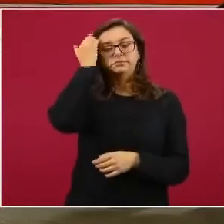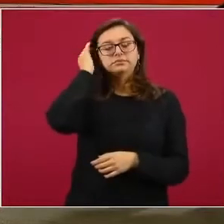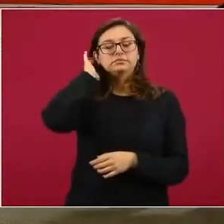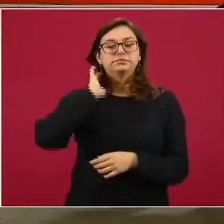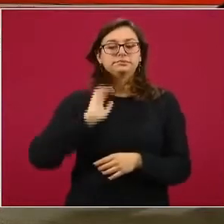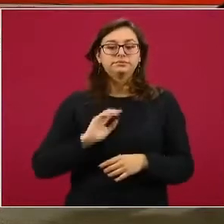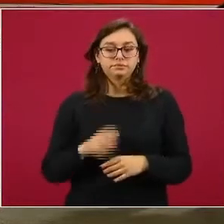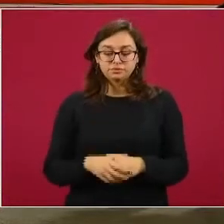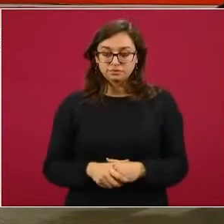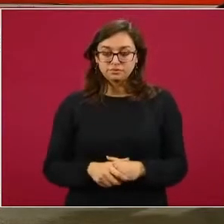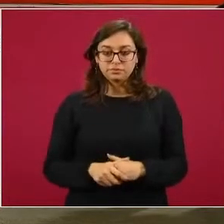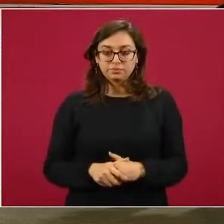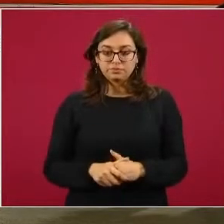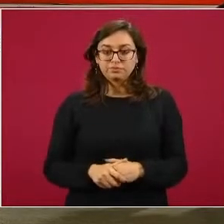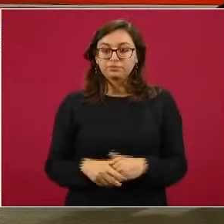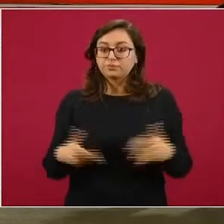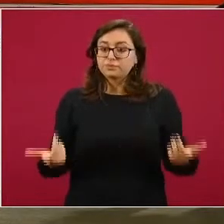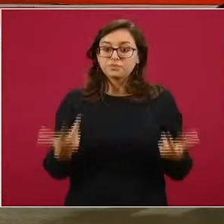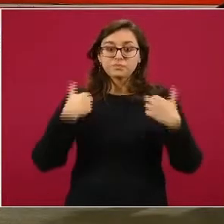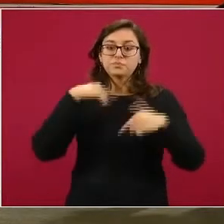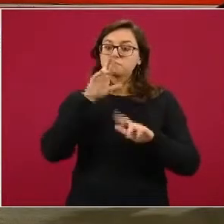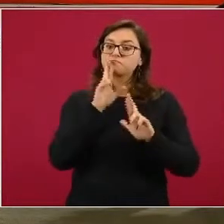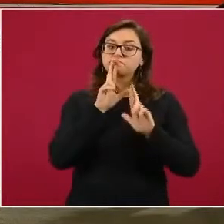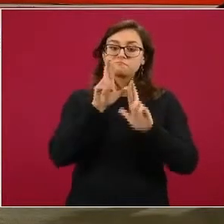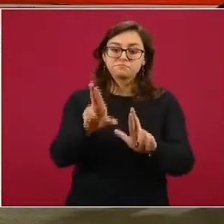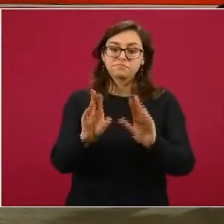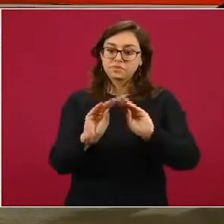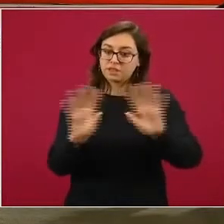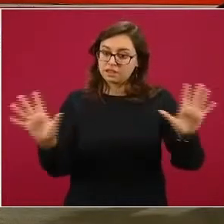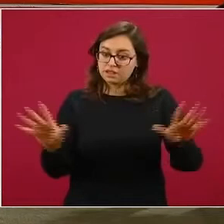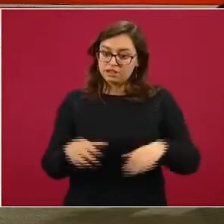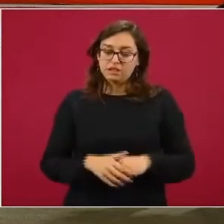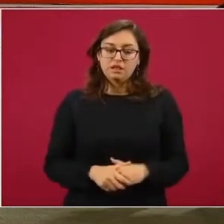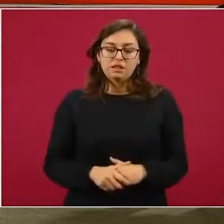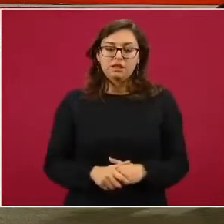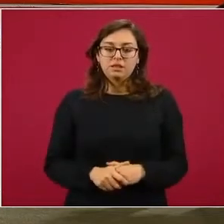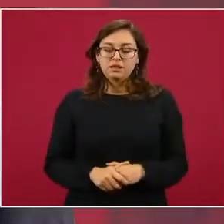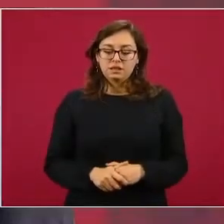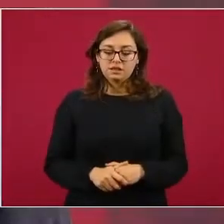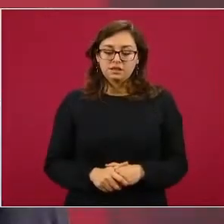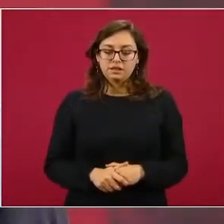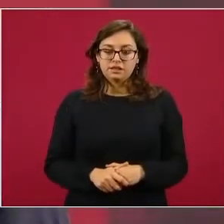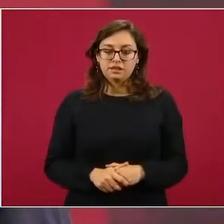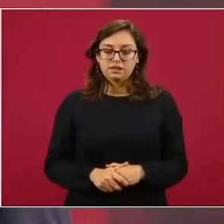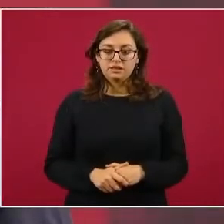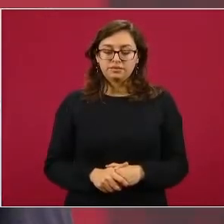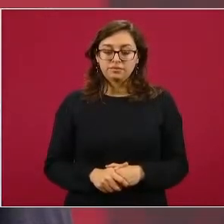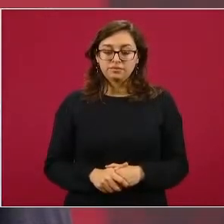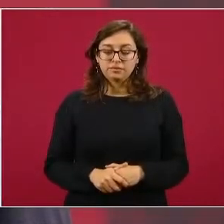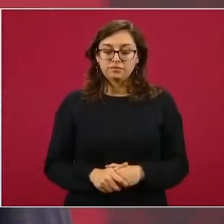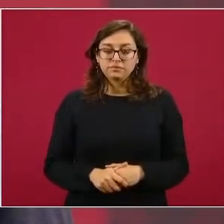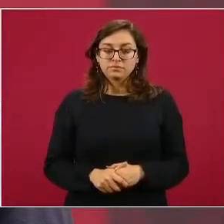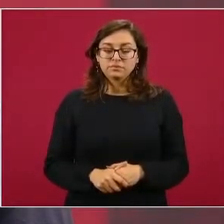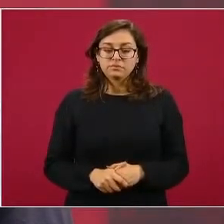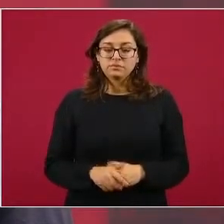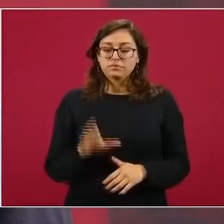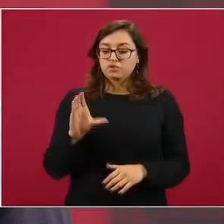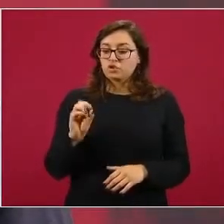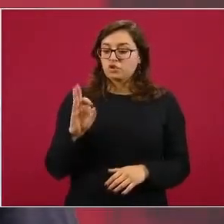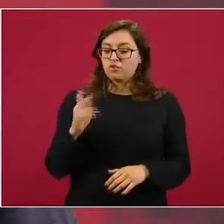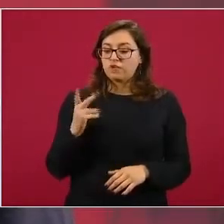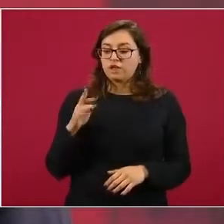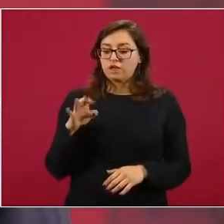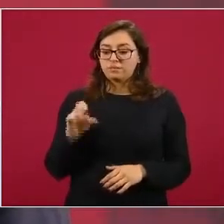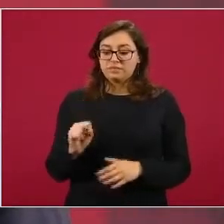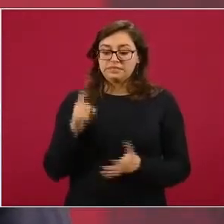Sobre lo que me preguntan lo responderé de manera clara y directa. Bueno, primero preciso, los nombramientos de las nuevas comisionadas en